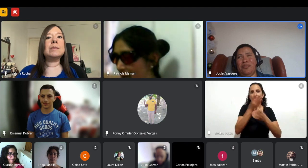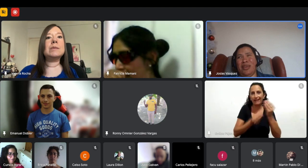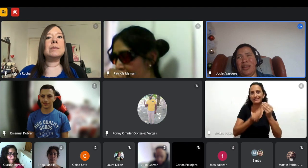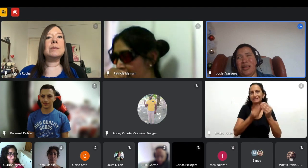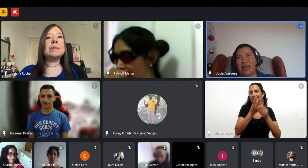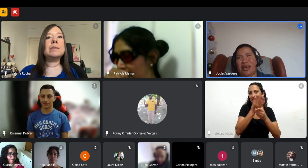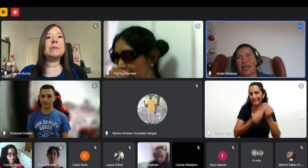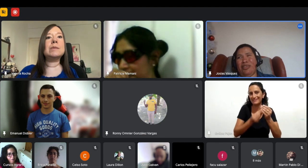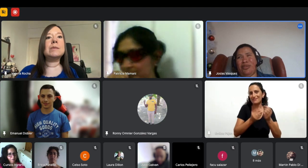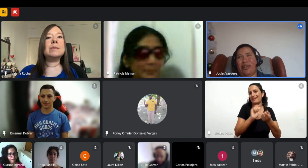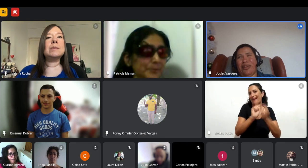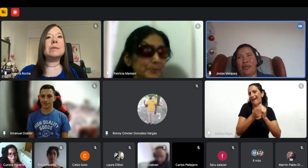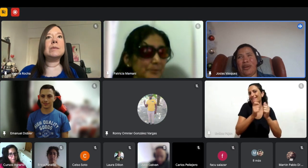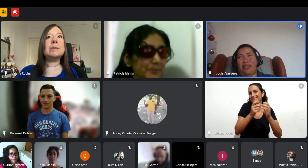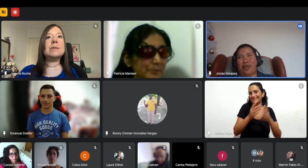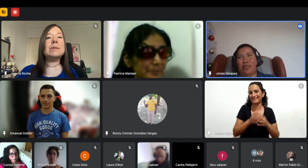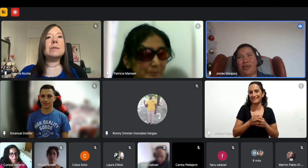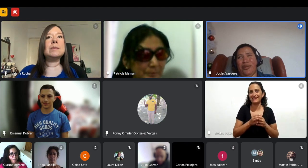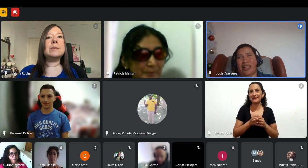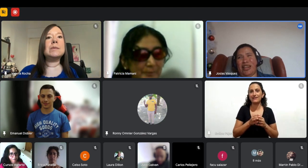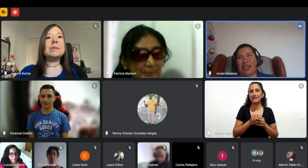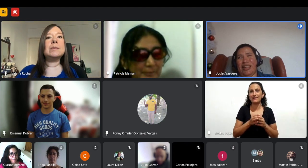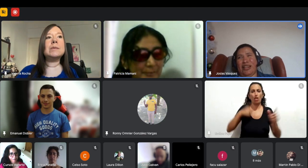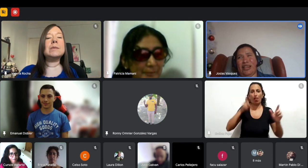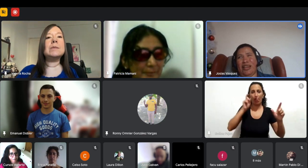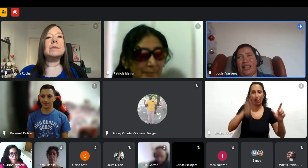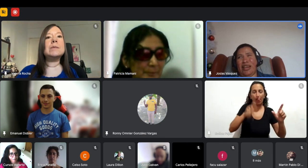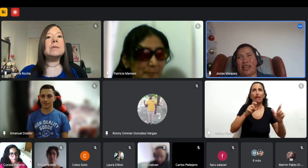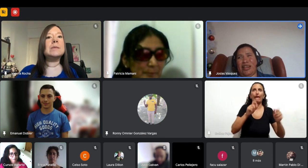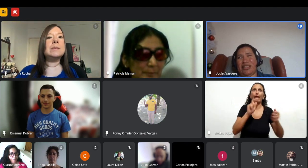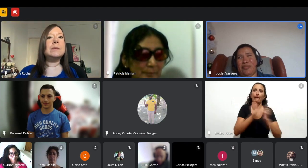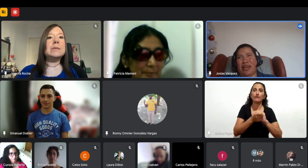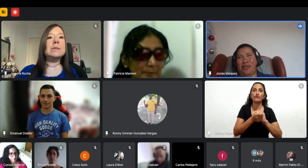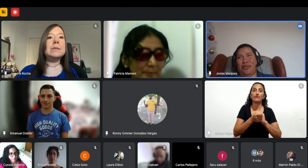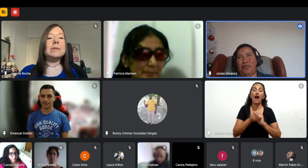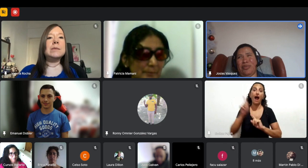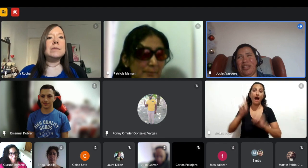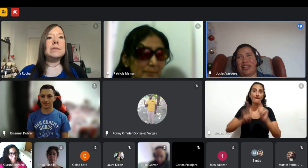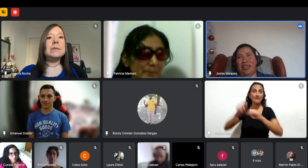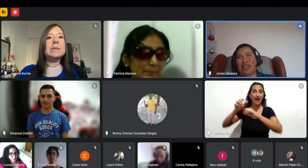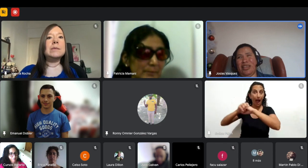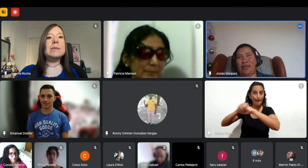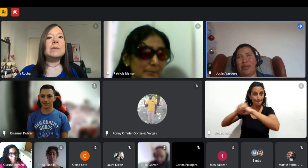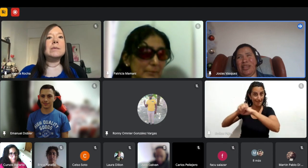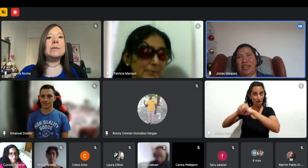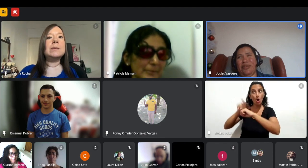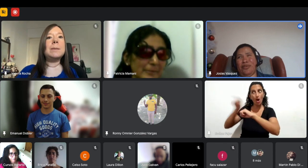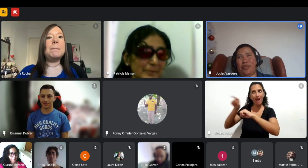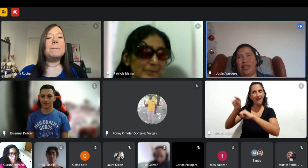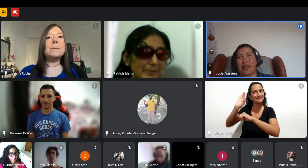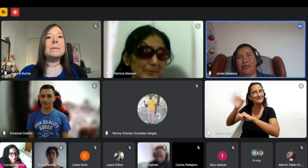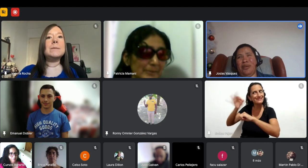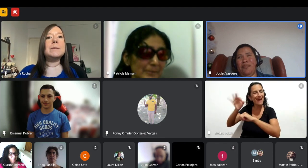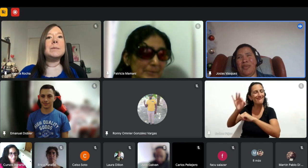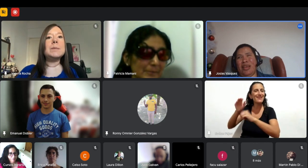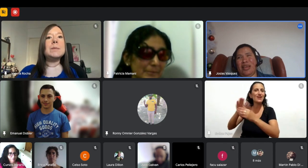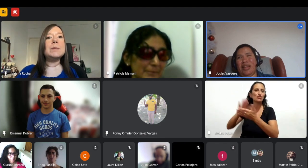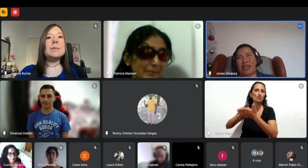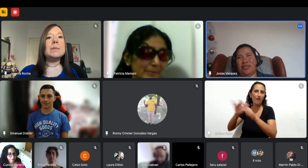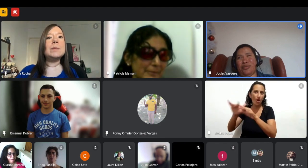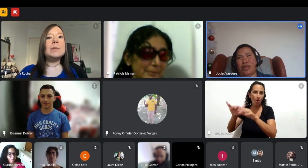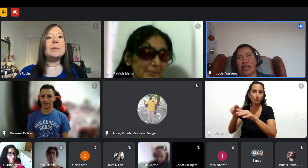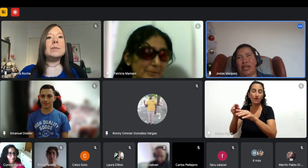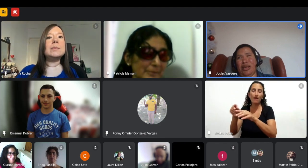windows y tocaba llamar a un amigo que era el que sabía algo de informática y él venía la formateaba